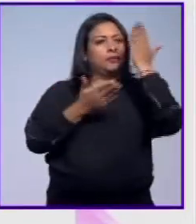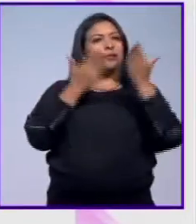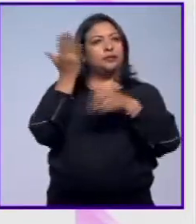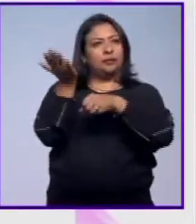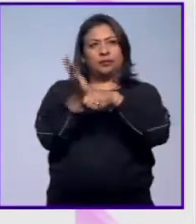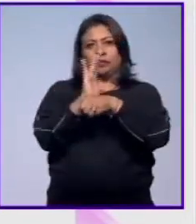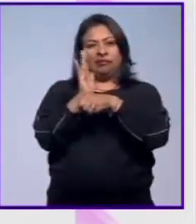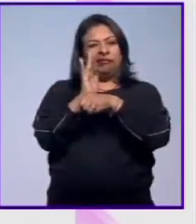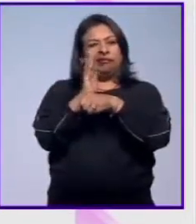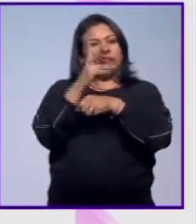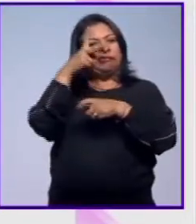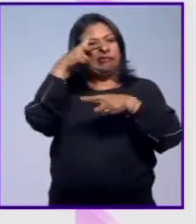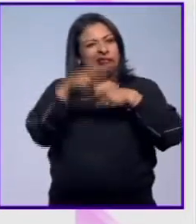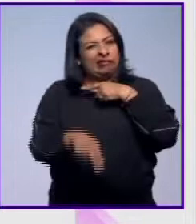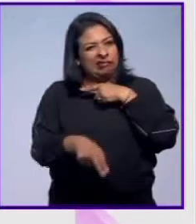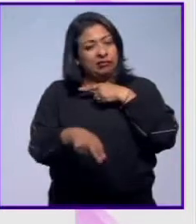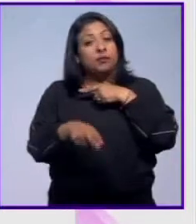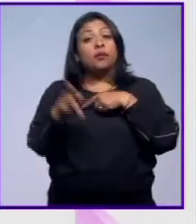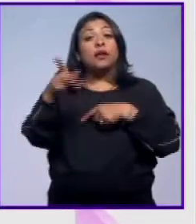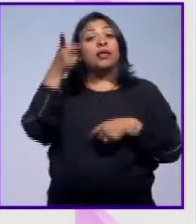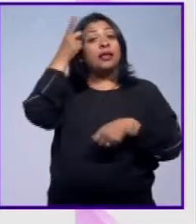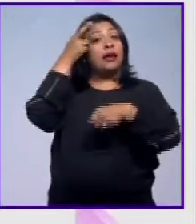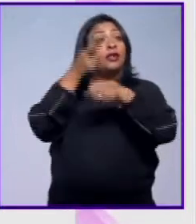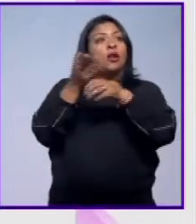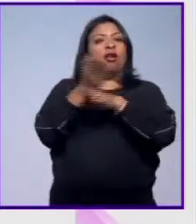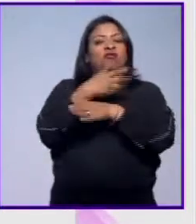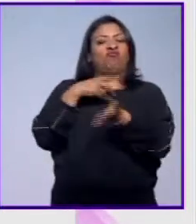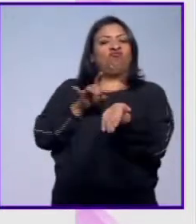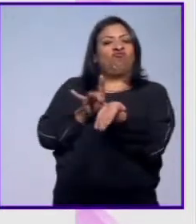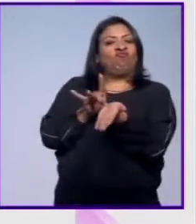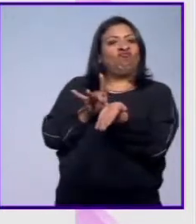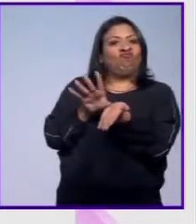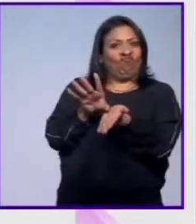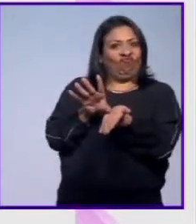pero no lo terminé, porque la directora de ese tiempo me corrió.